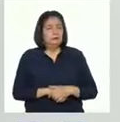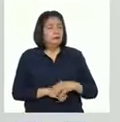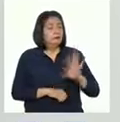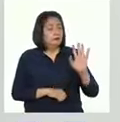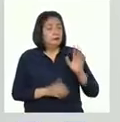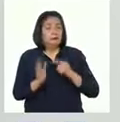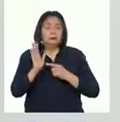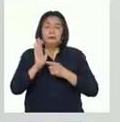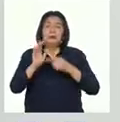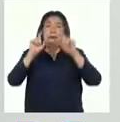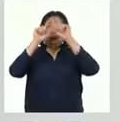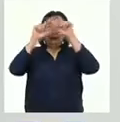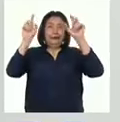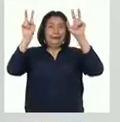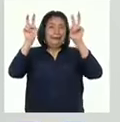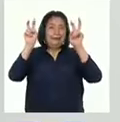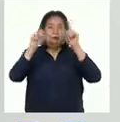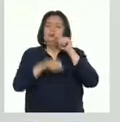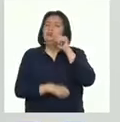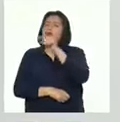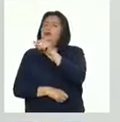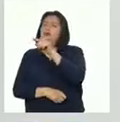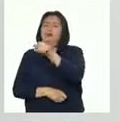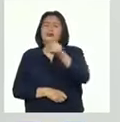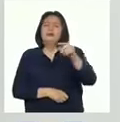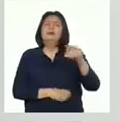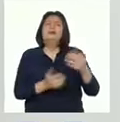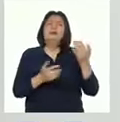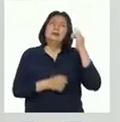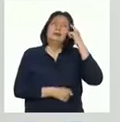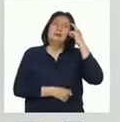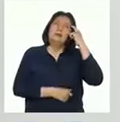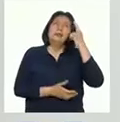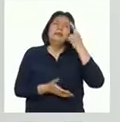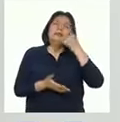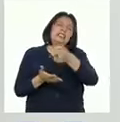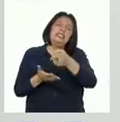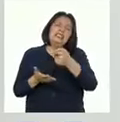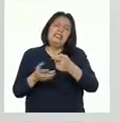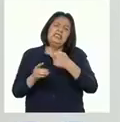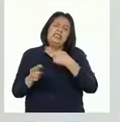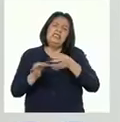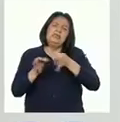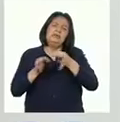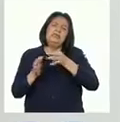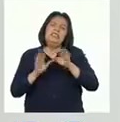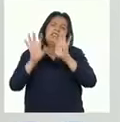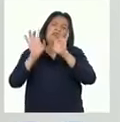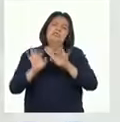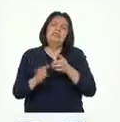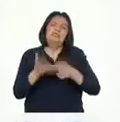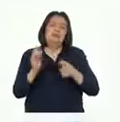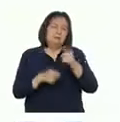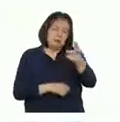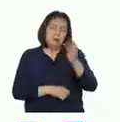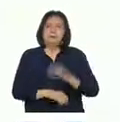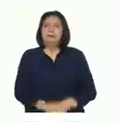Les mostraré el título del texto y ustedes en casa harán sus predicciones a partir de él. ¡Aquí va!